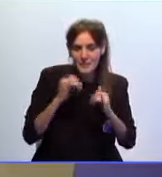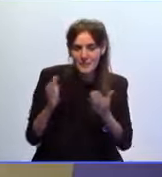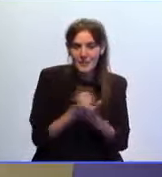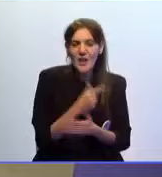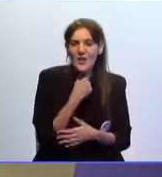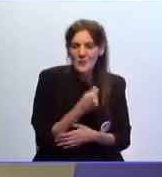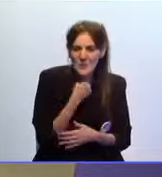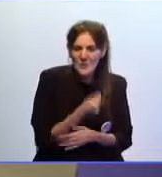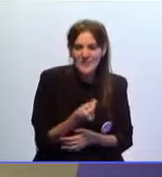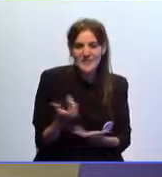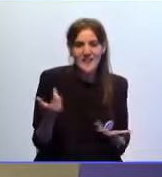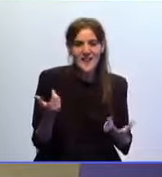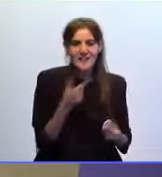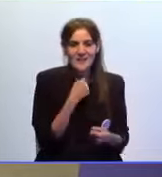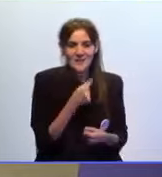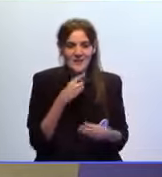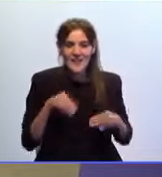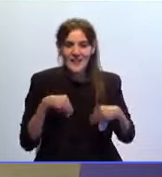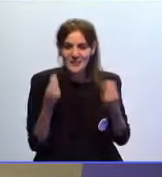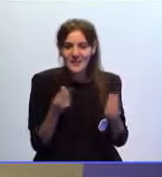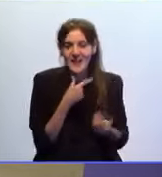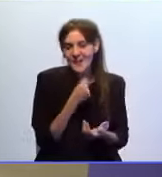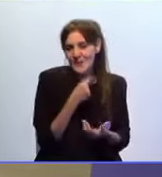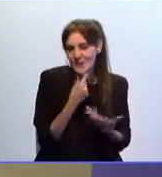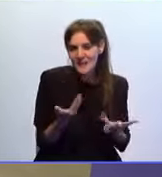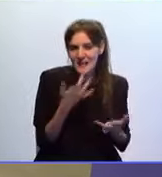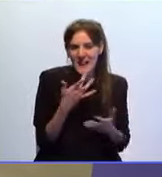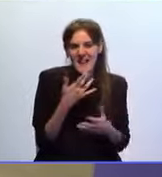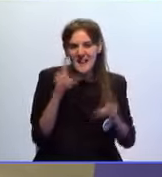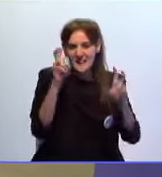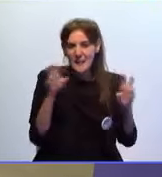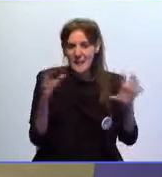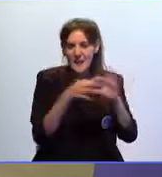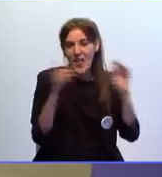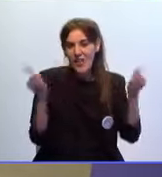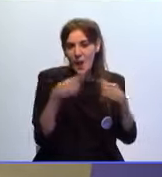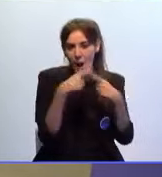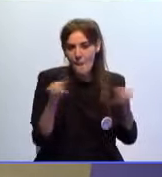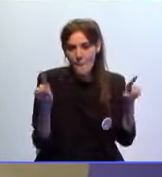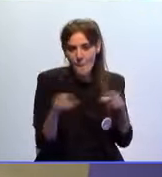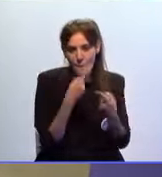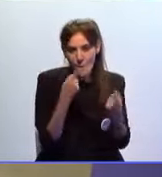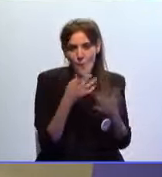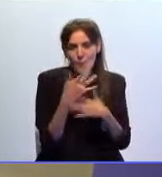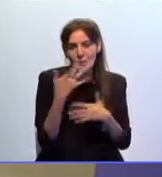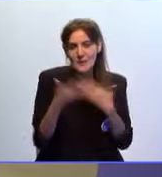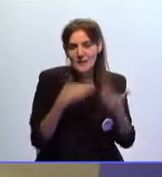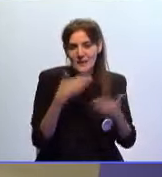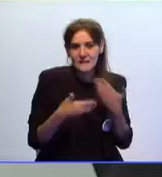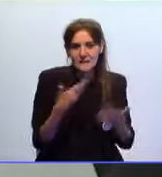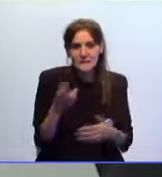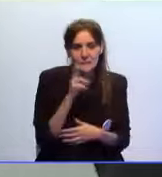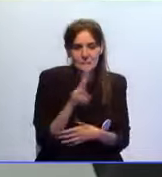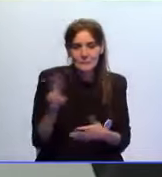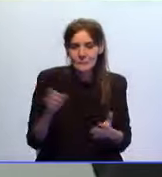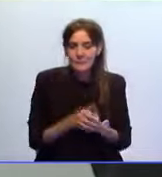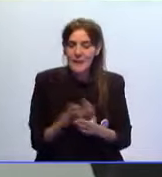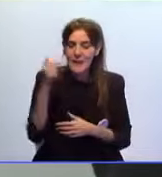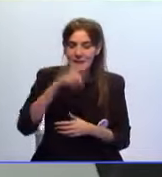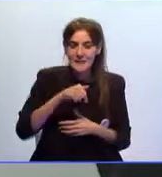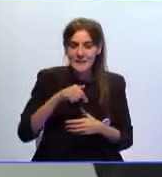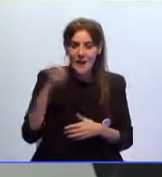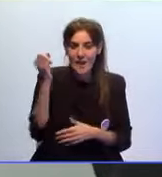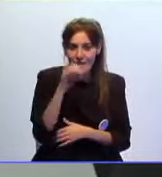mucho a ellos si les gusta todo lo relacionado con la música con encontrarse en esta